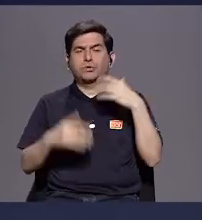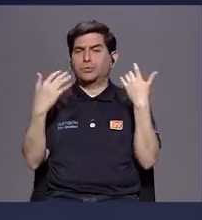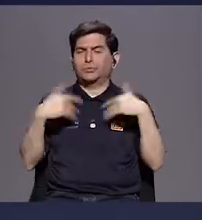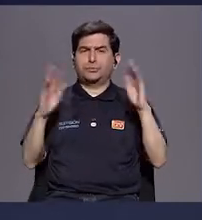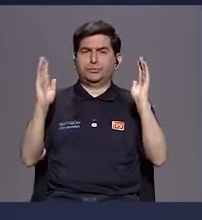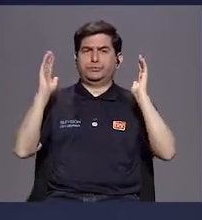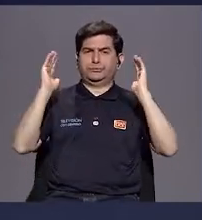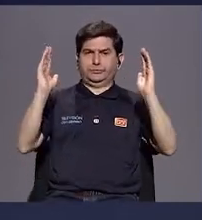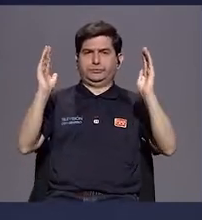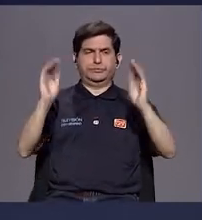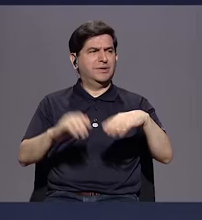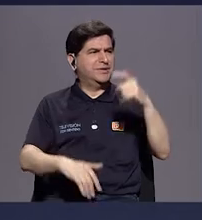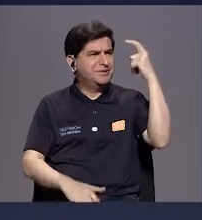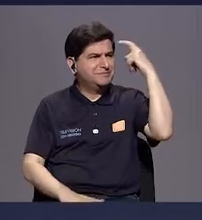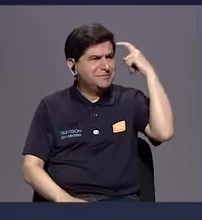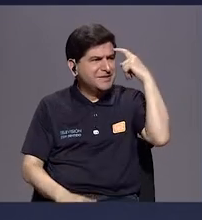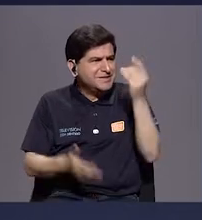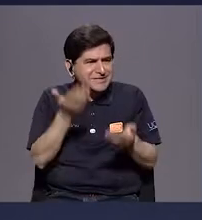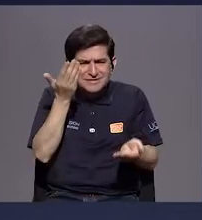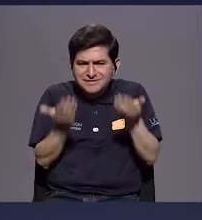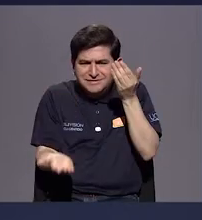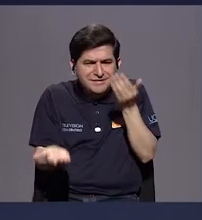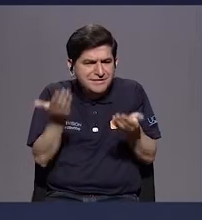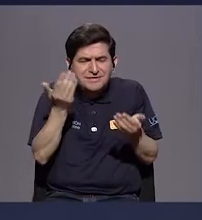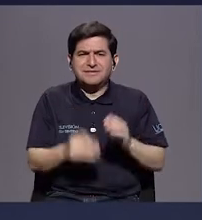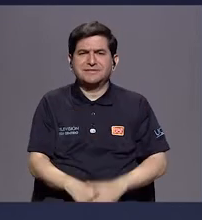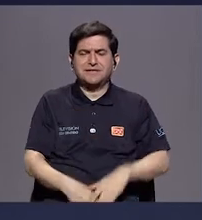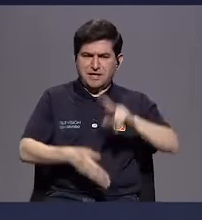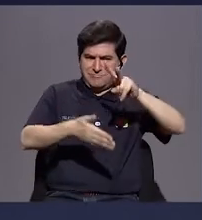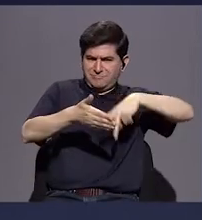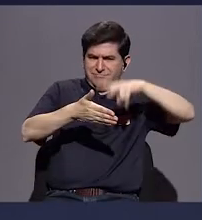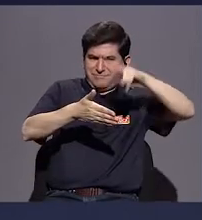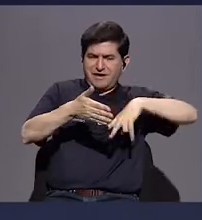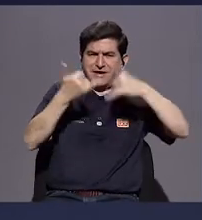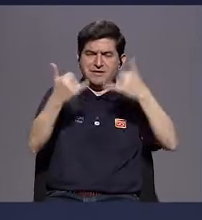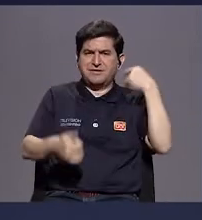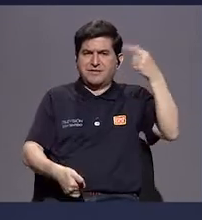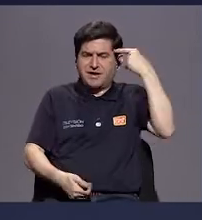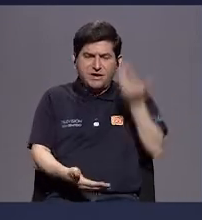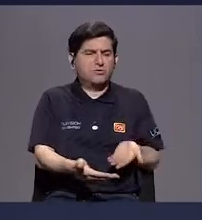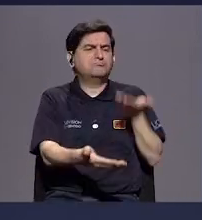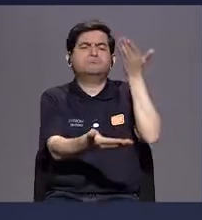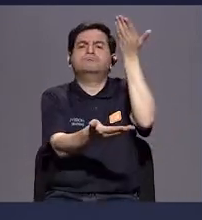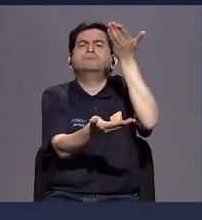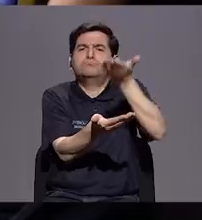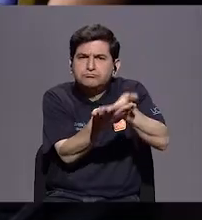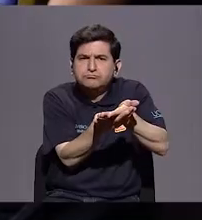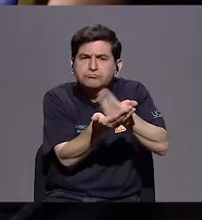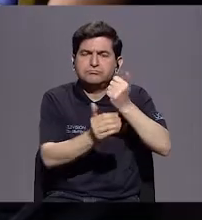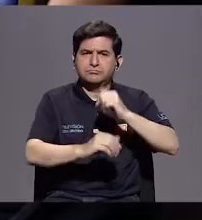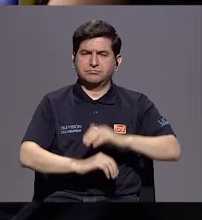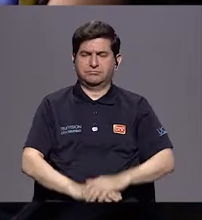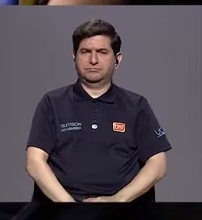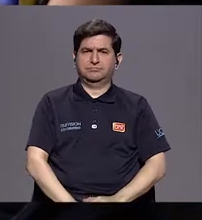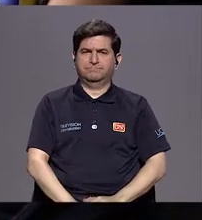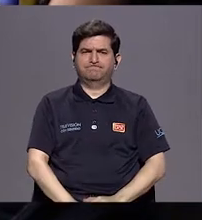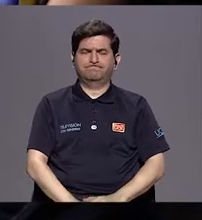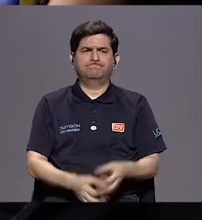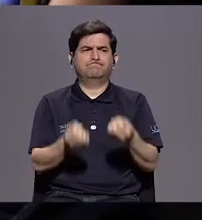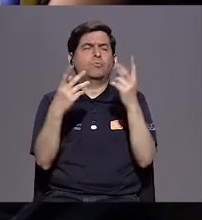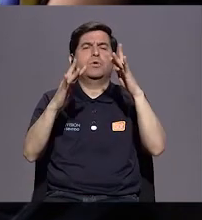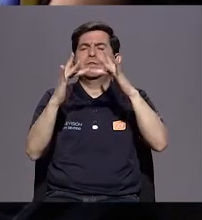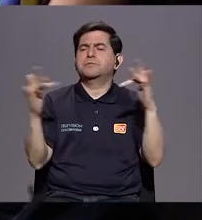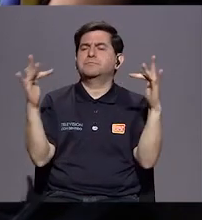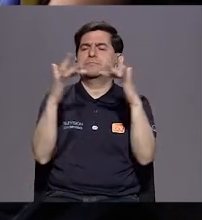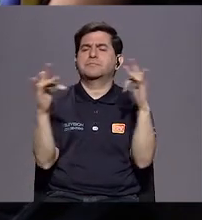grande y considerando el haber leído lo que el gobierno planteaba, pues quedan